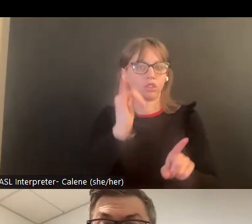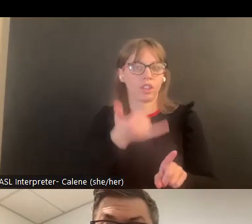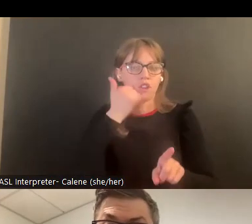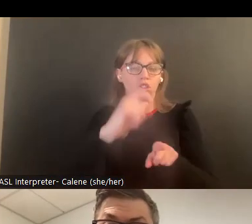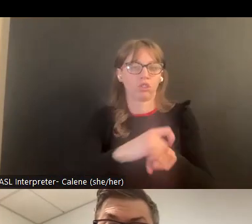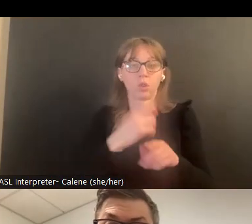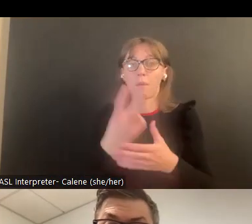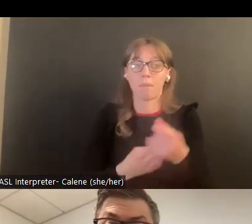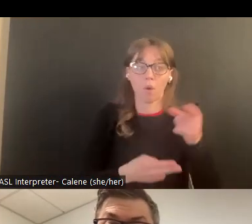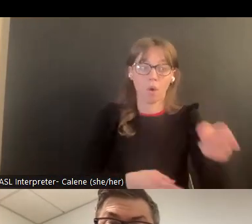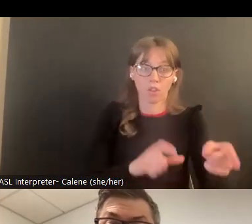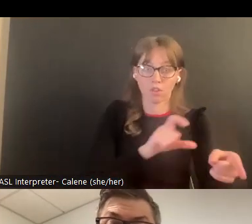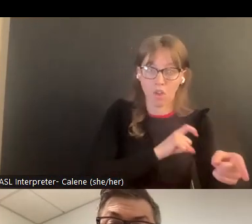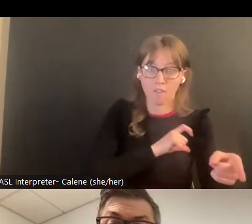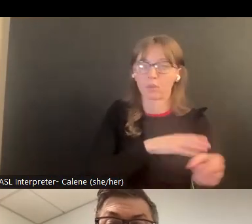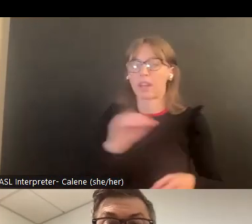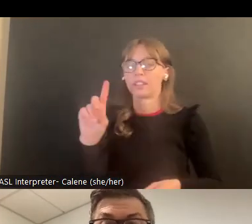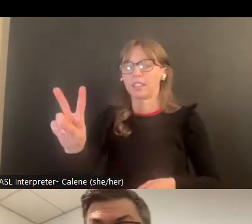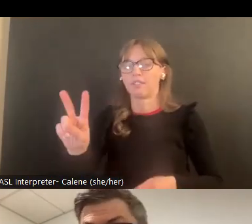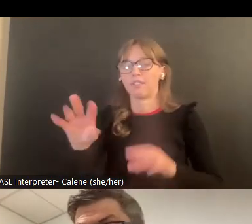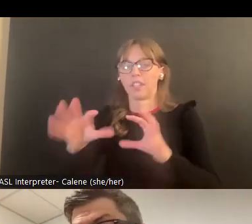que participan en la abogación